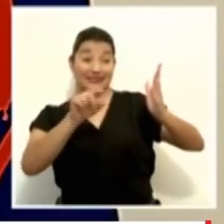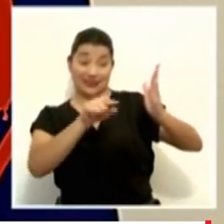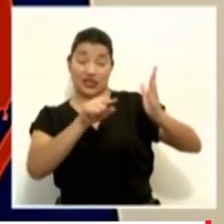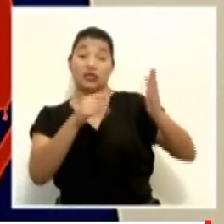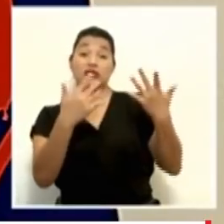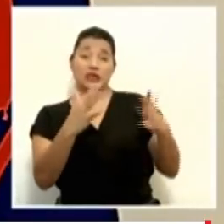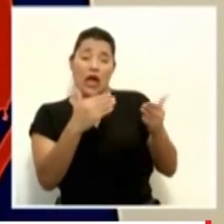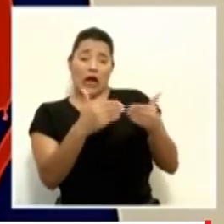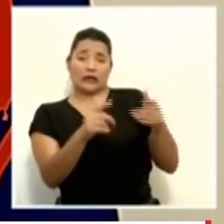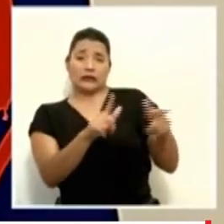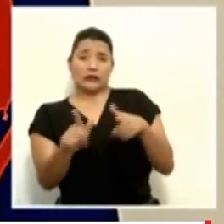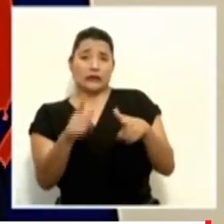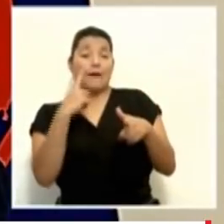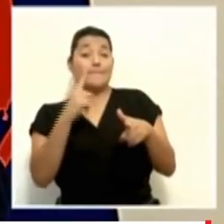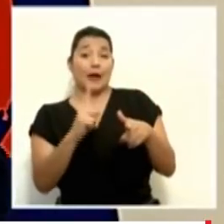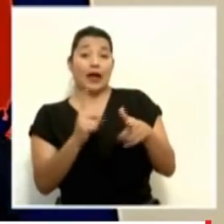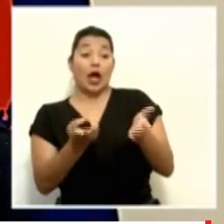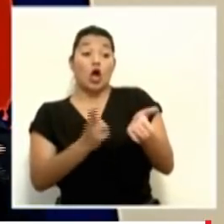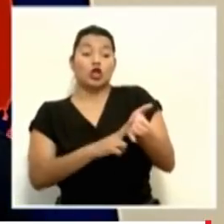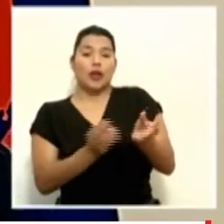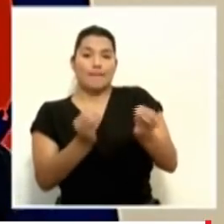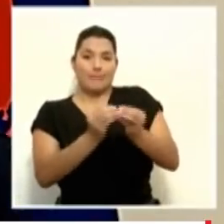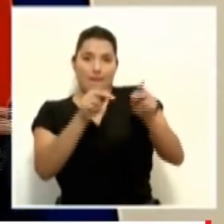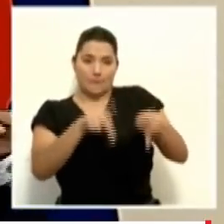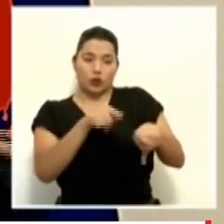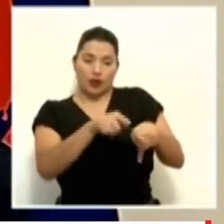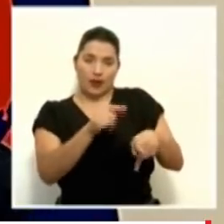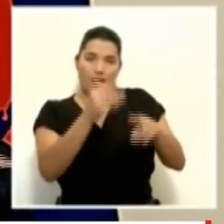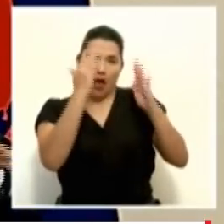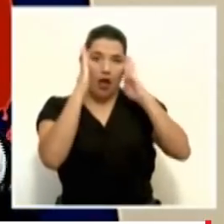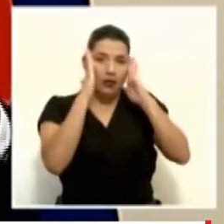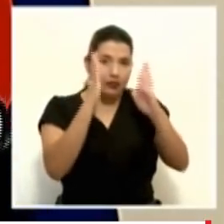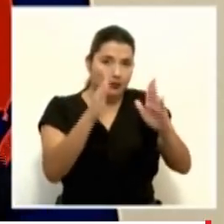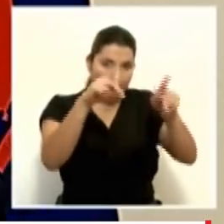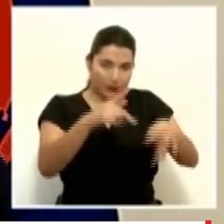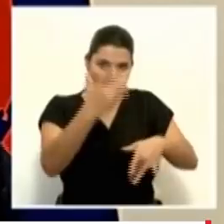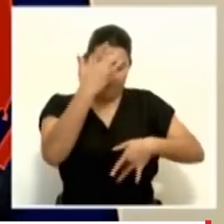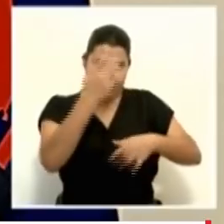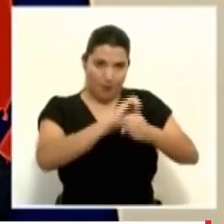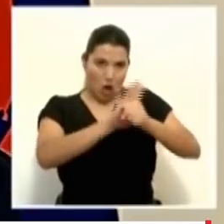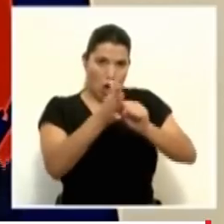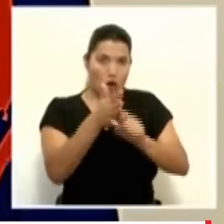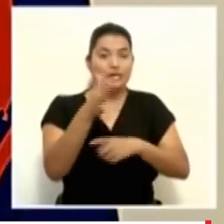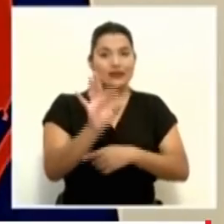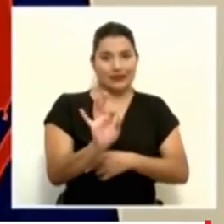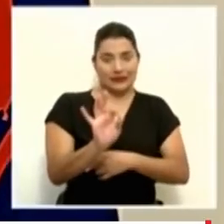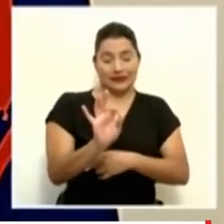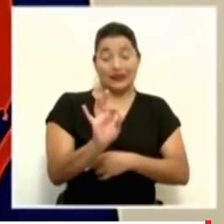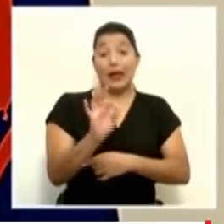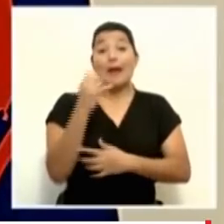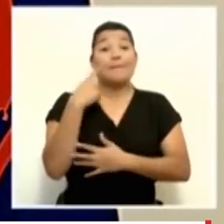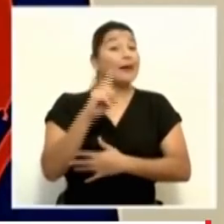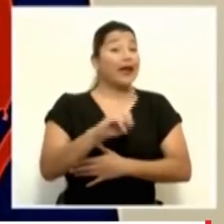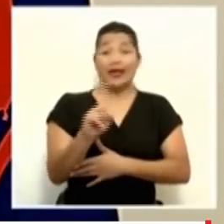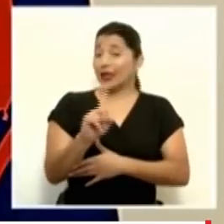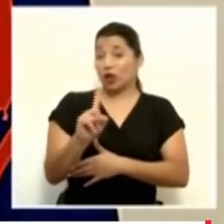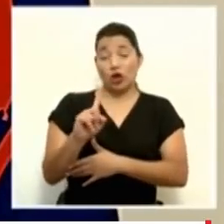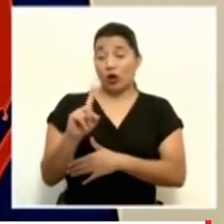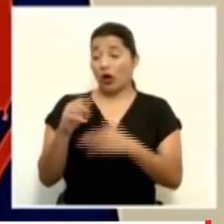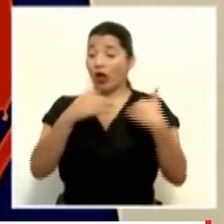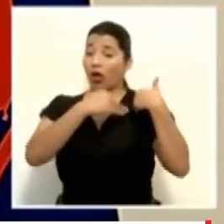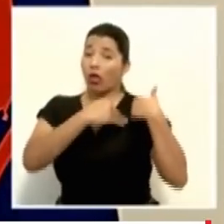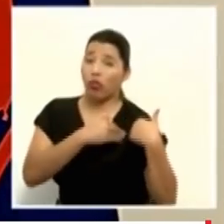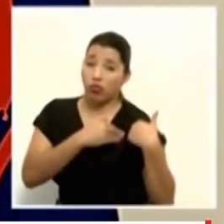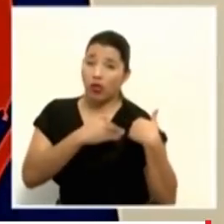COVID-19 precisamente para de nuevo seguir redistribuyendo carga y que no se sature la carga en un solo lugar.